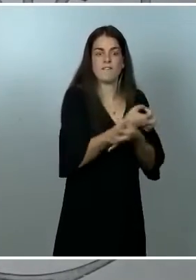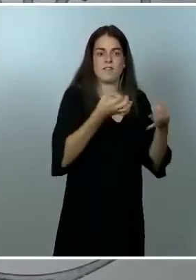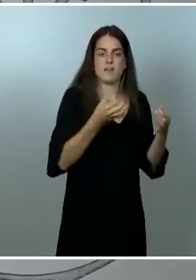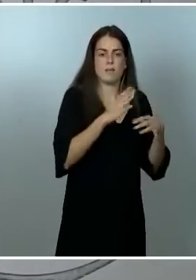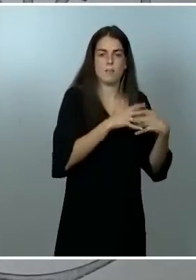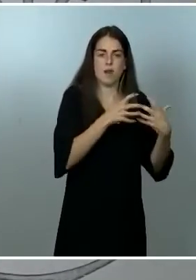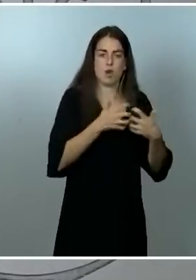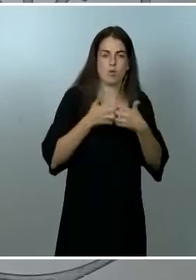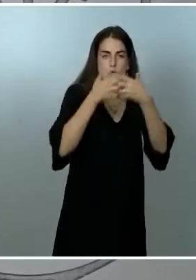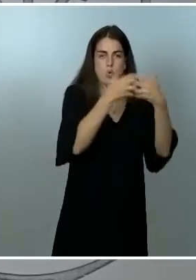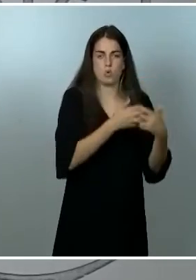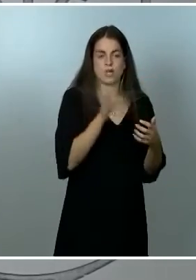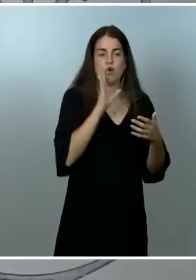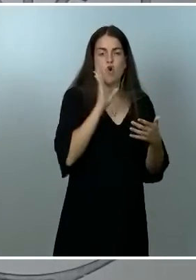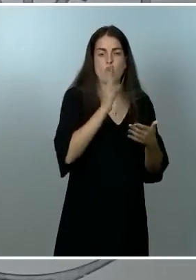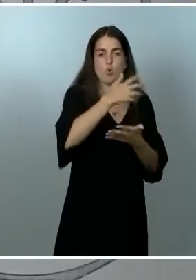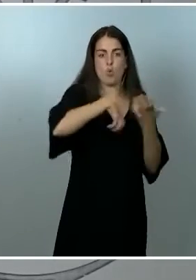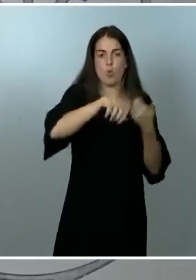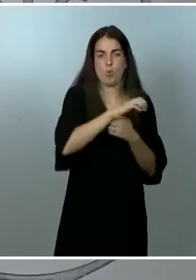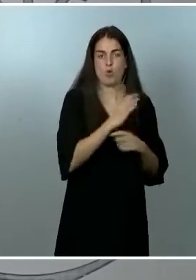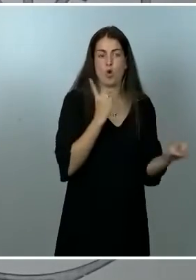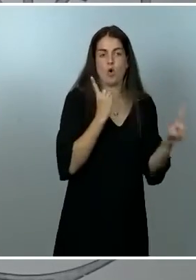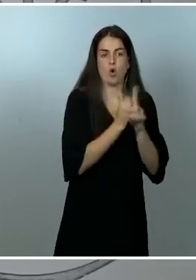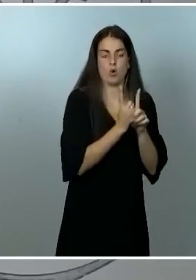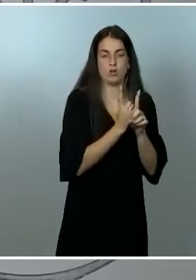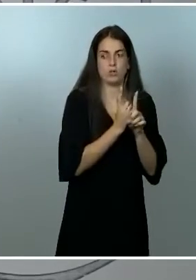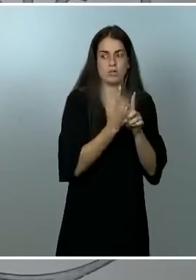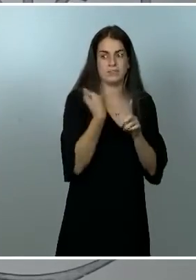la corrupción y que llevan vigente más de 20 años en nuestro país.